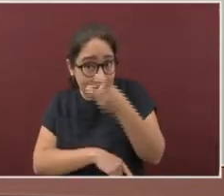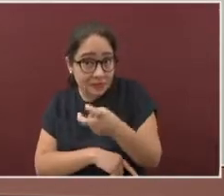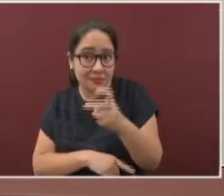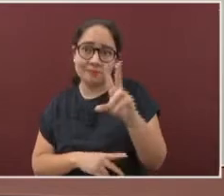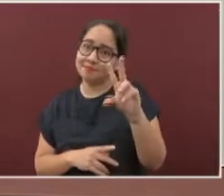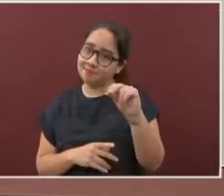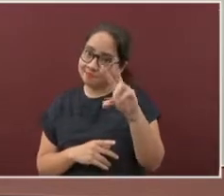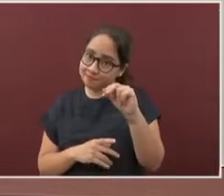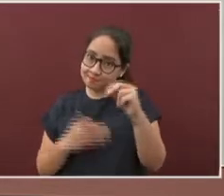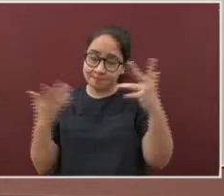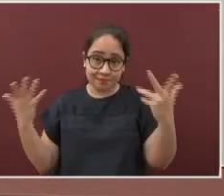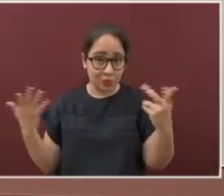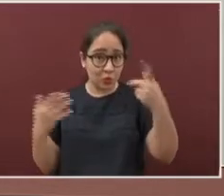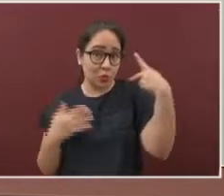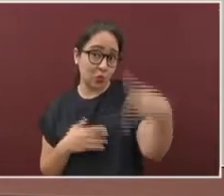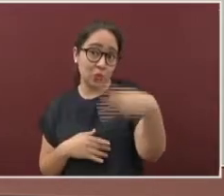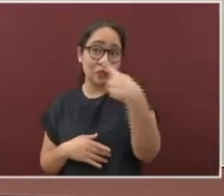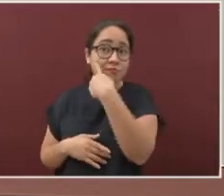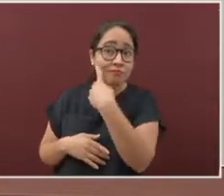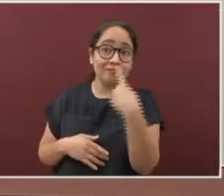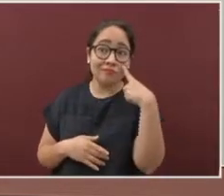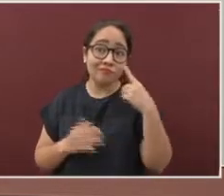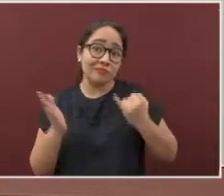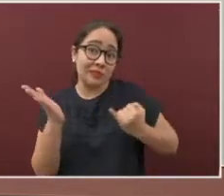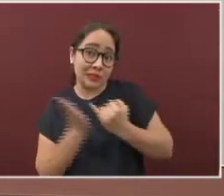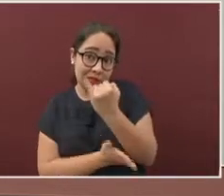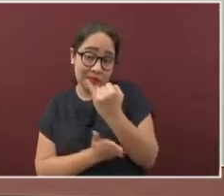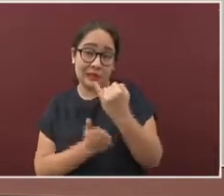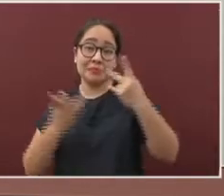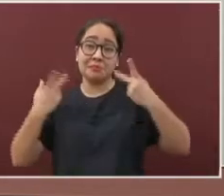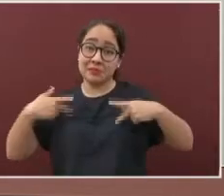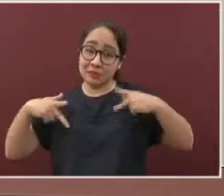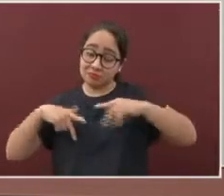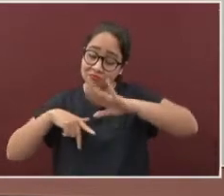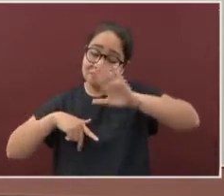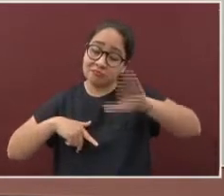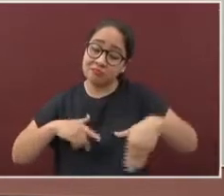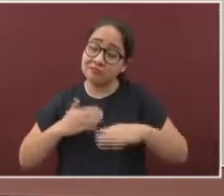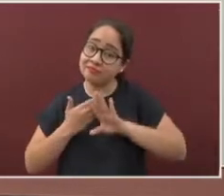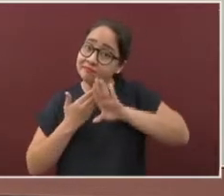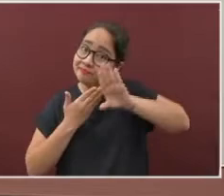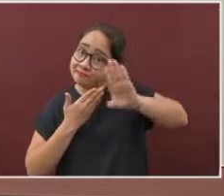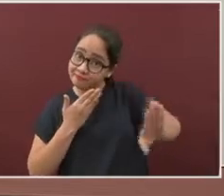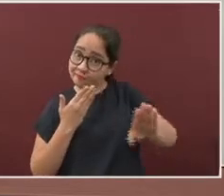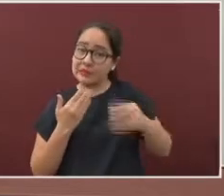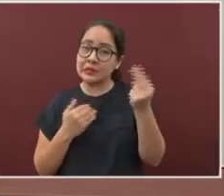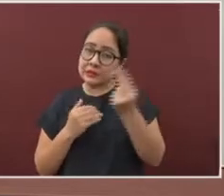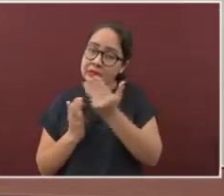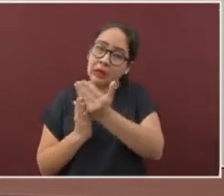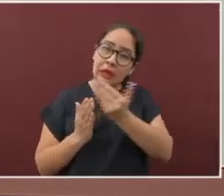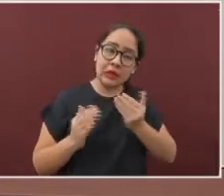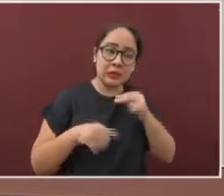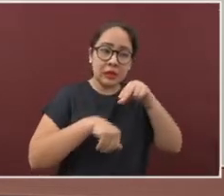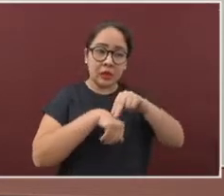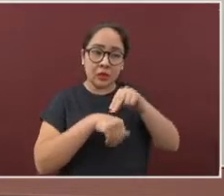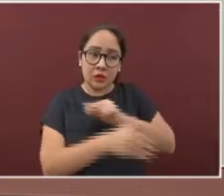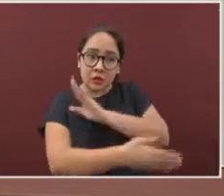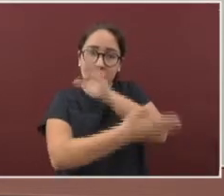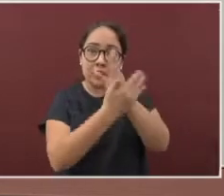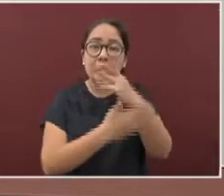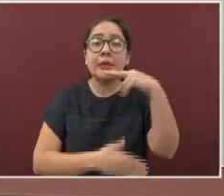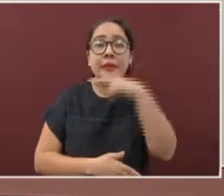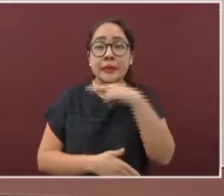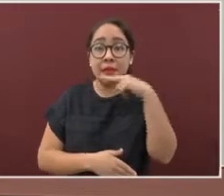En su decisión está evitar muertes por no acudir a la unidad de salud. En